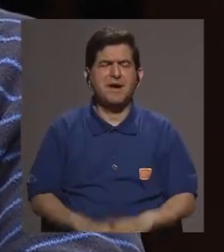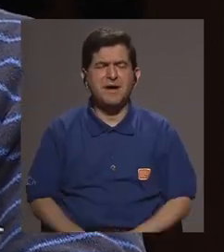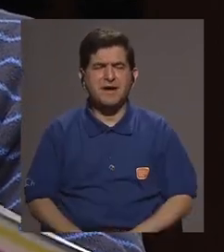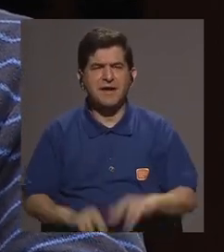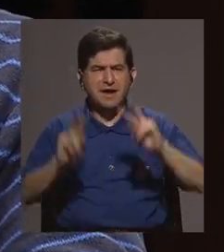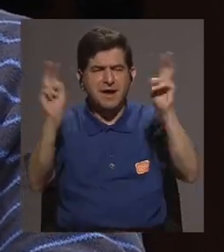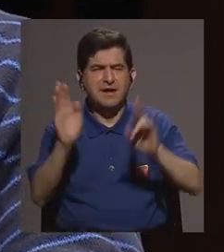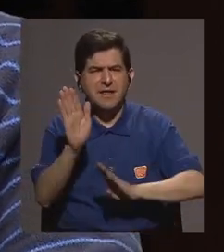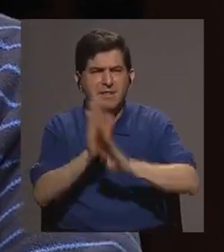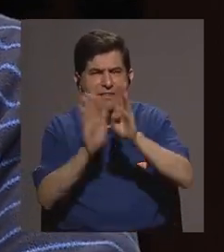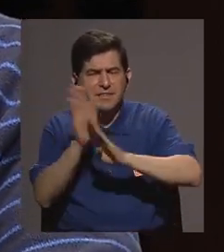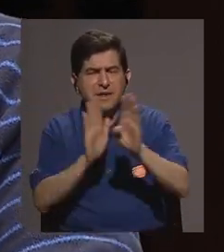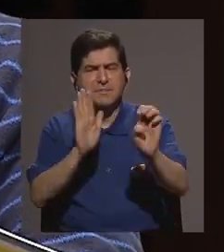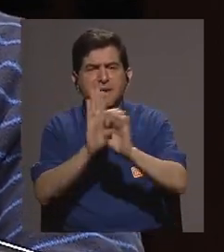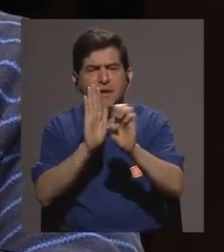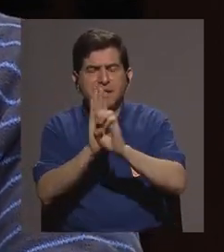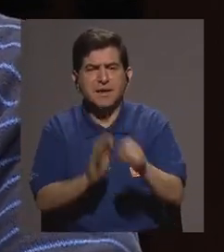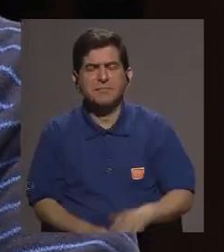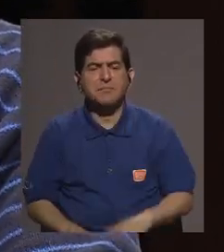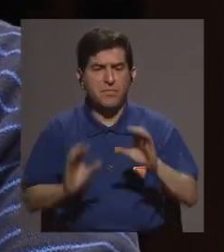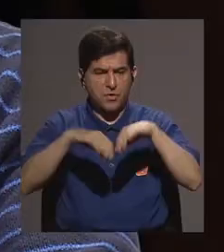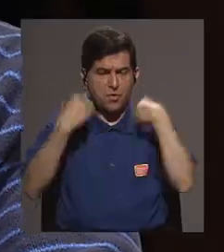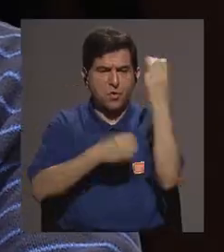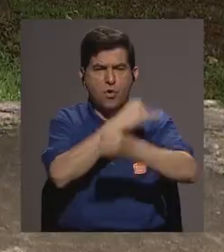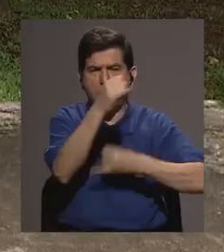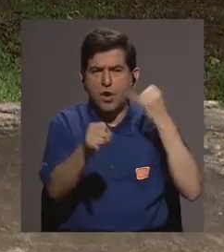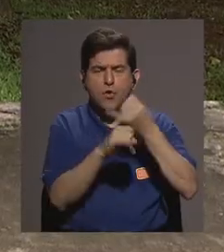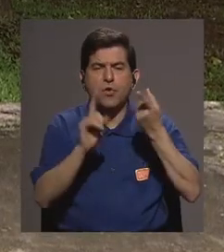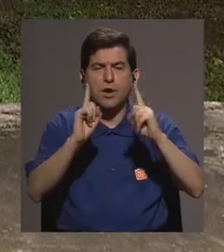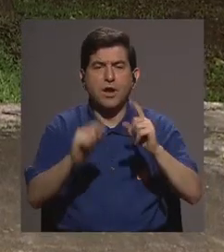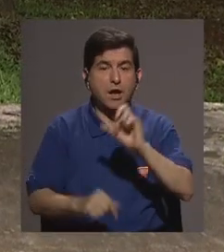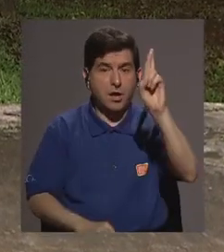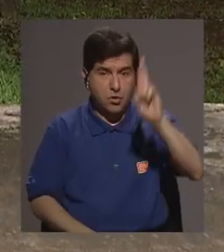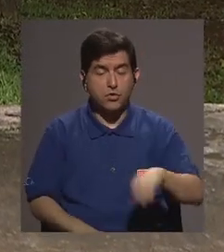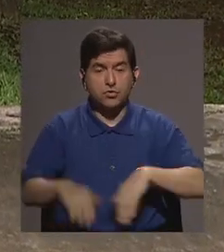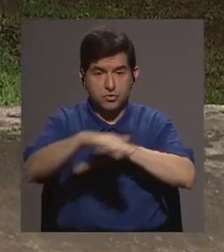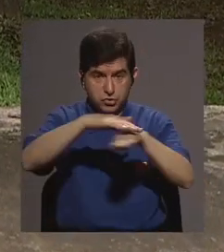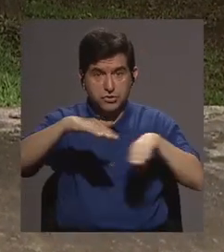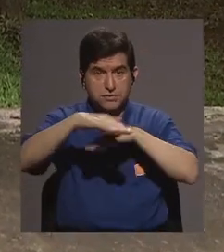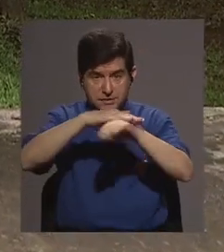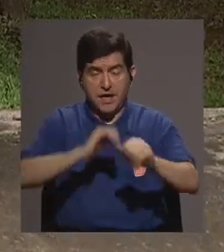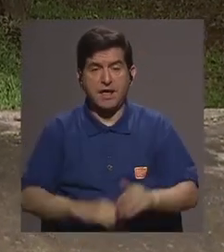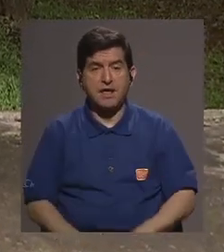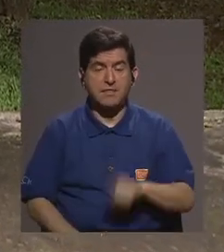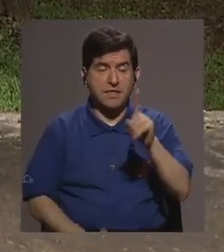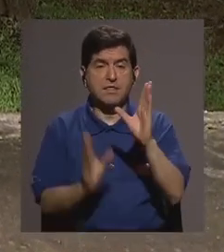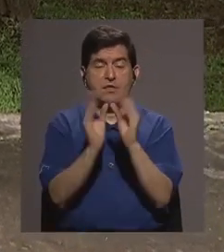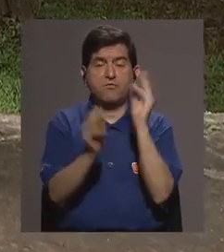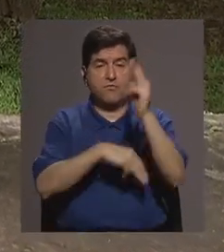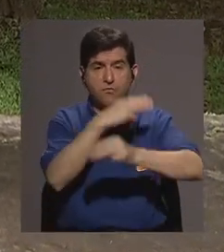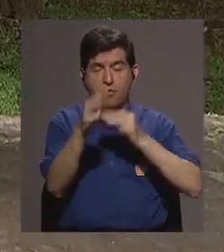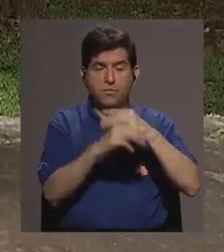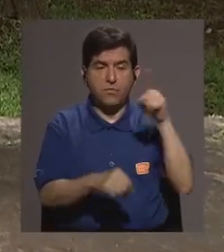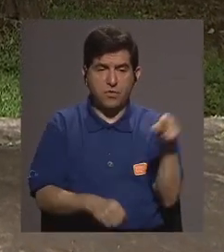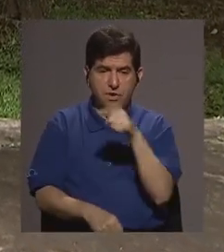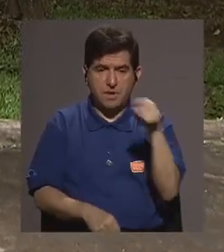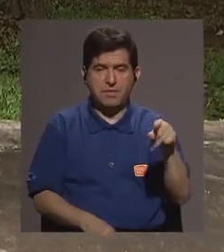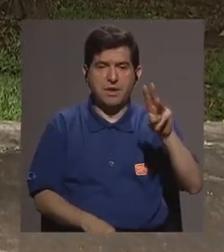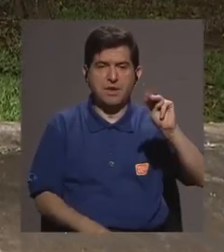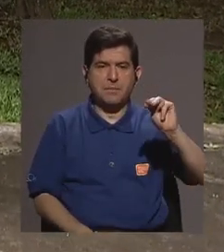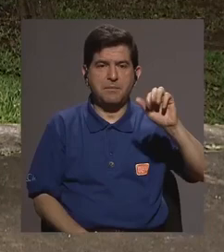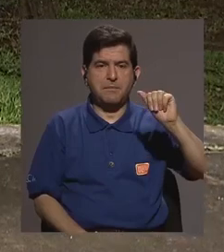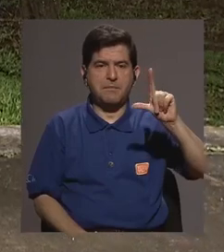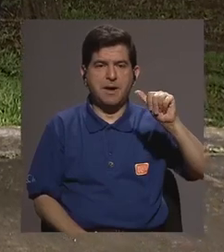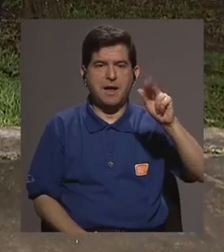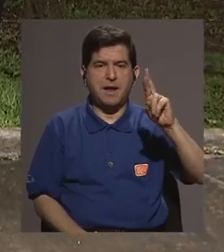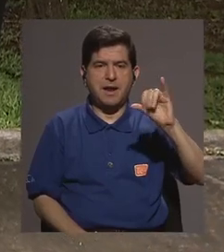tema con respecto por ejemplo a los órganos internacionales? Bueno Costa Rica fue sede de un foro mundial de eliminación de la malaria hace